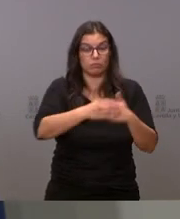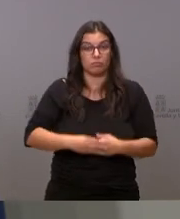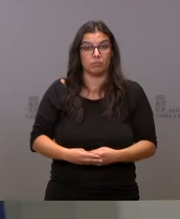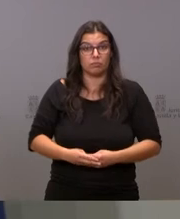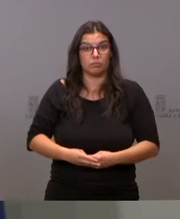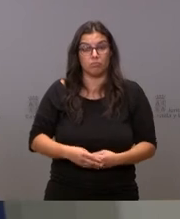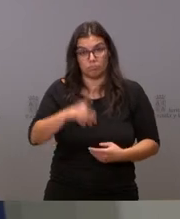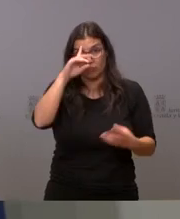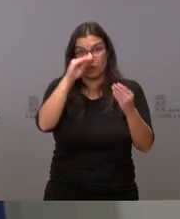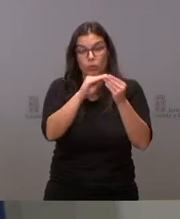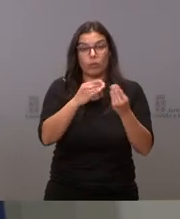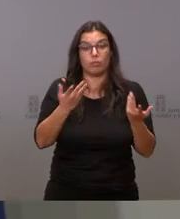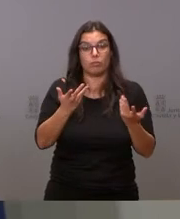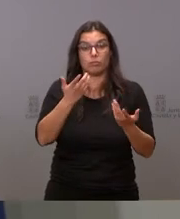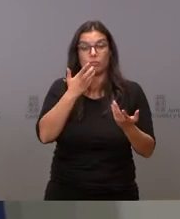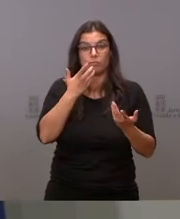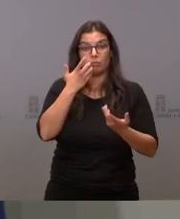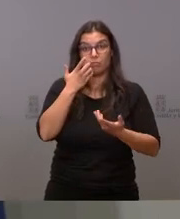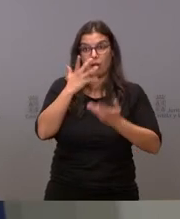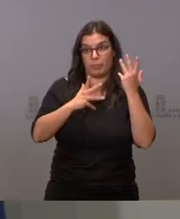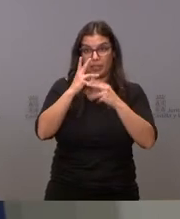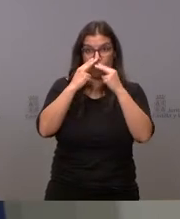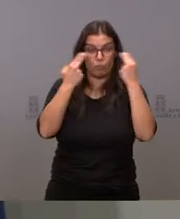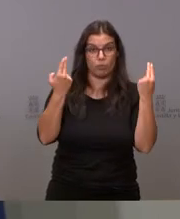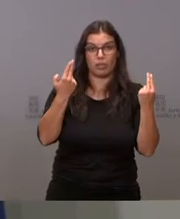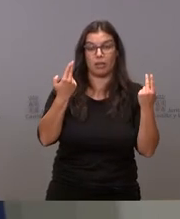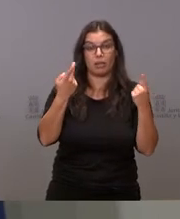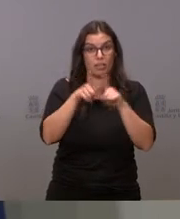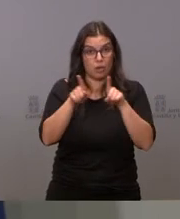estoy muy de acuerdo en que las administraciones como ha ocurrido